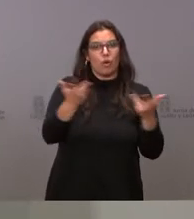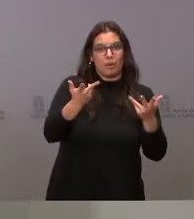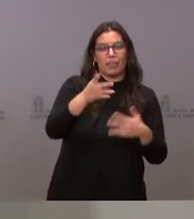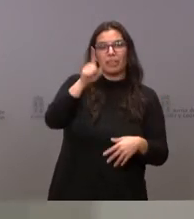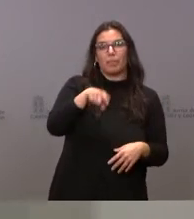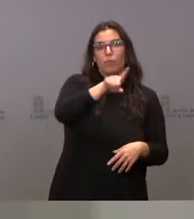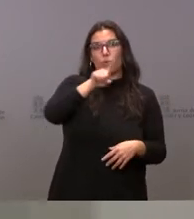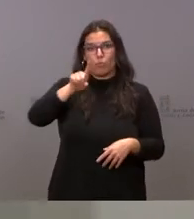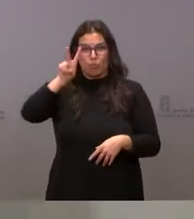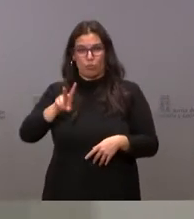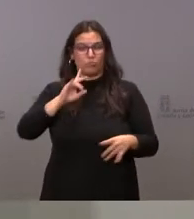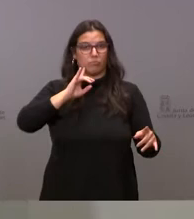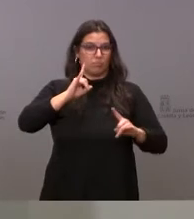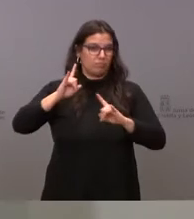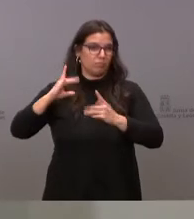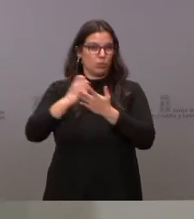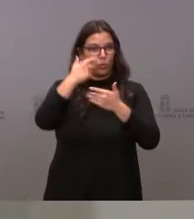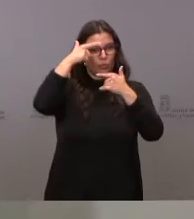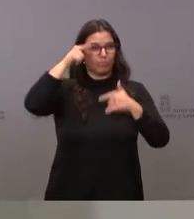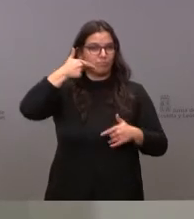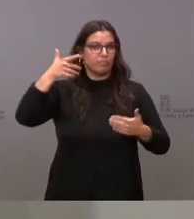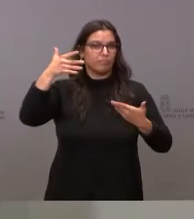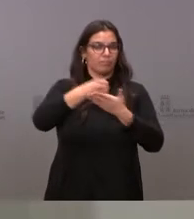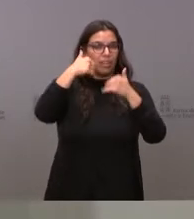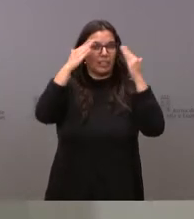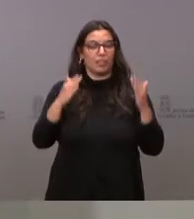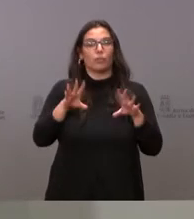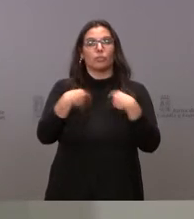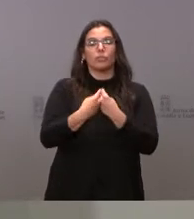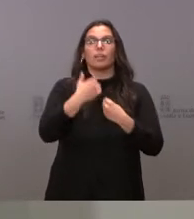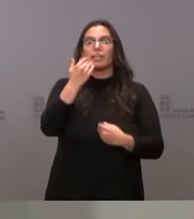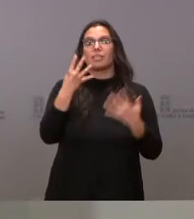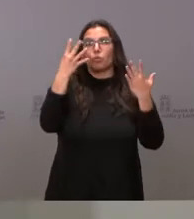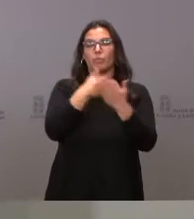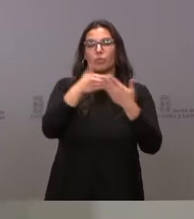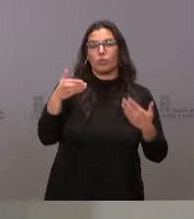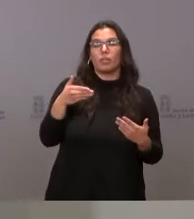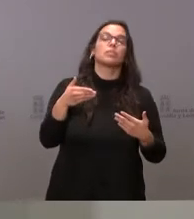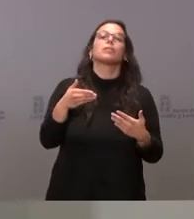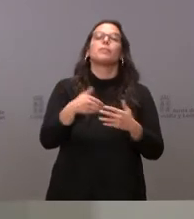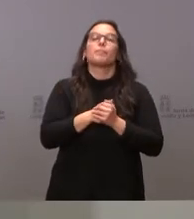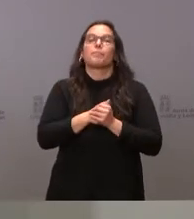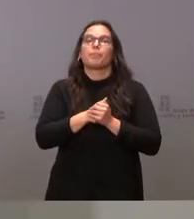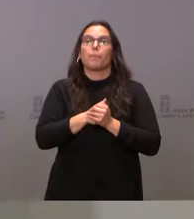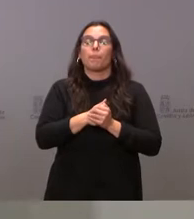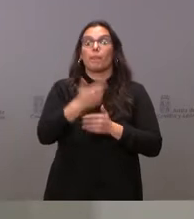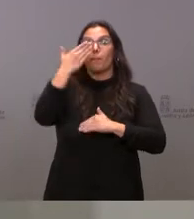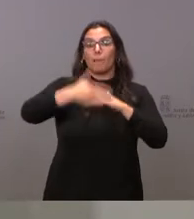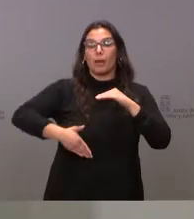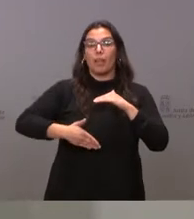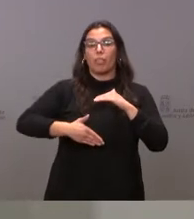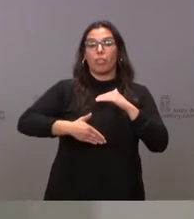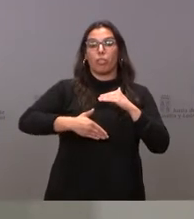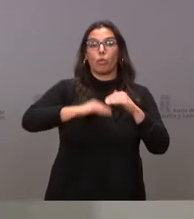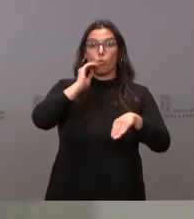Emergencias Sanitarias por un importe, como he dicho, de casi nueve millones ocho millones novecientos cuarenta y ocho mil euros, con un plazo de